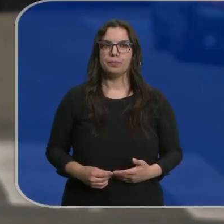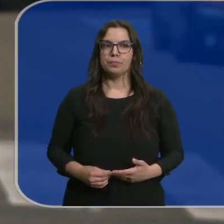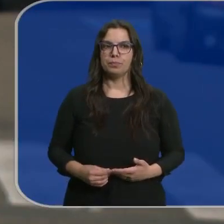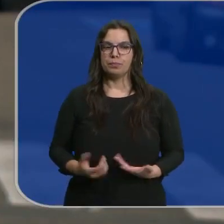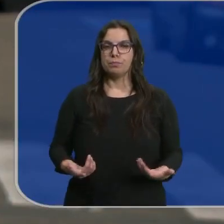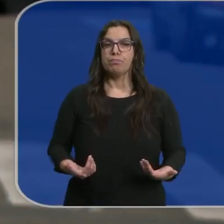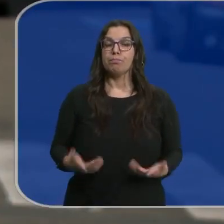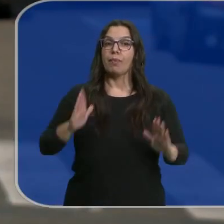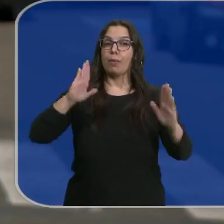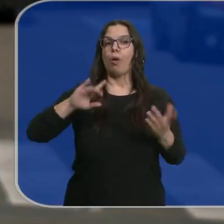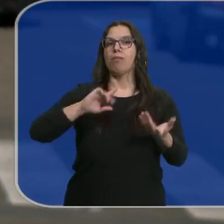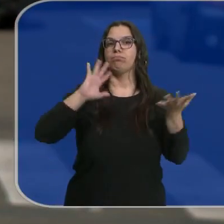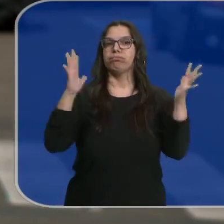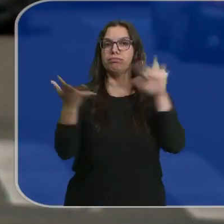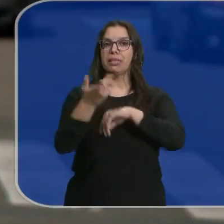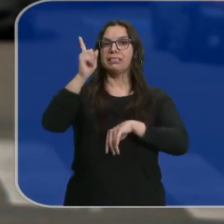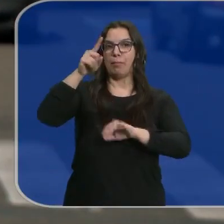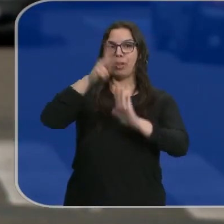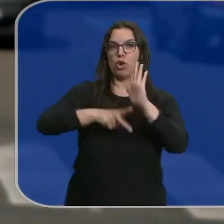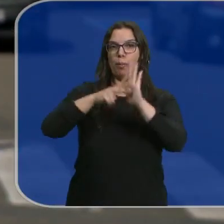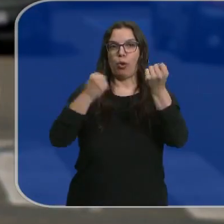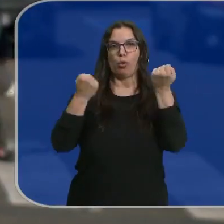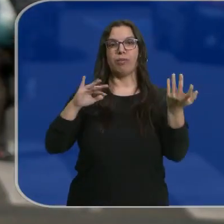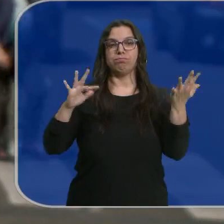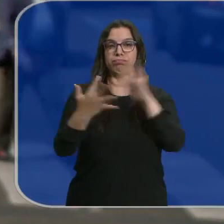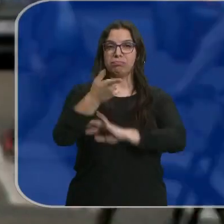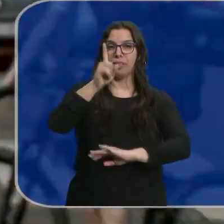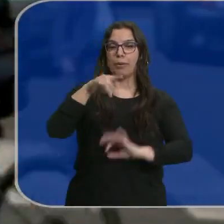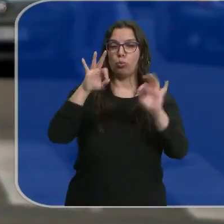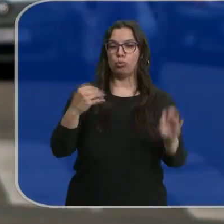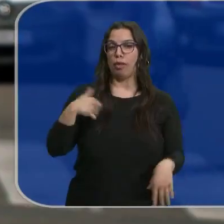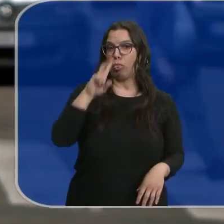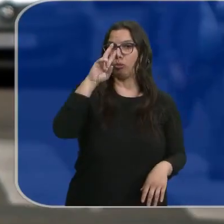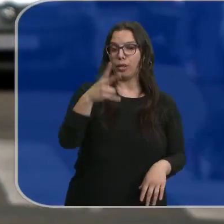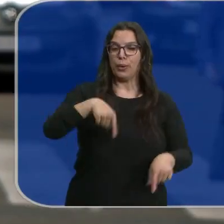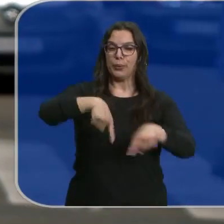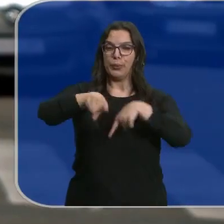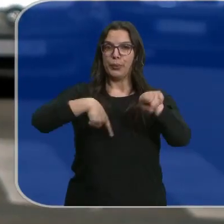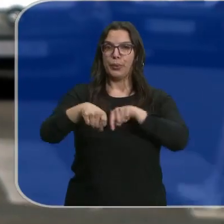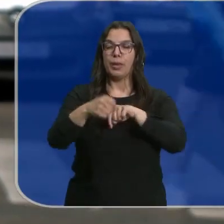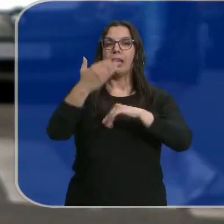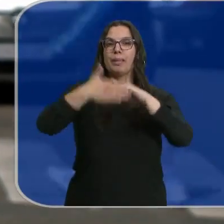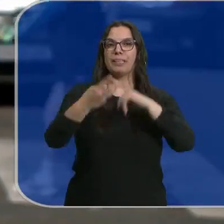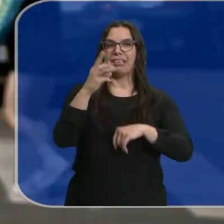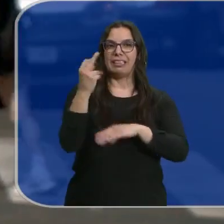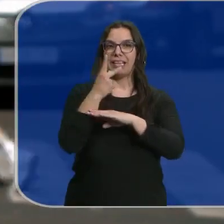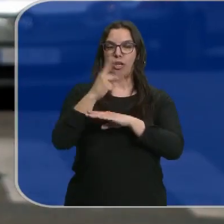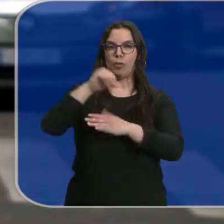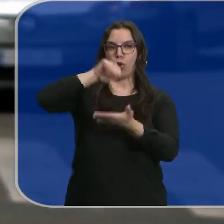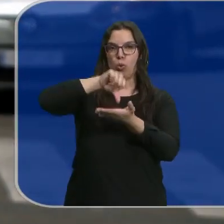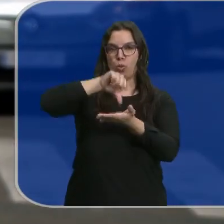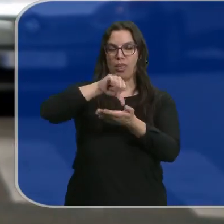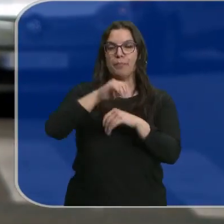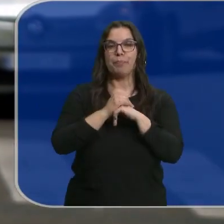Los tiempos cambian y con ellos también las normas de conducción. Precisamente llevamos dos años circulando a 30 kilómetros por hora en nuestras